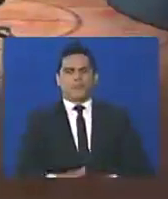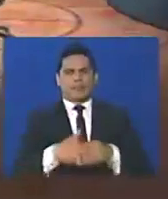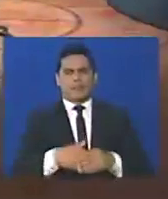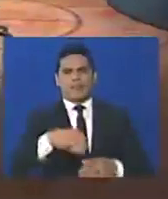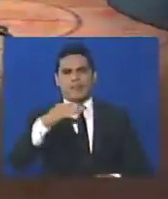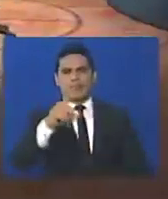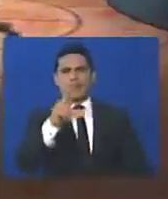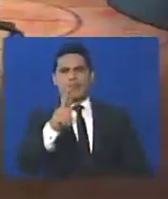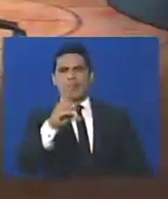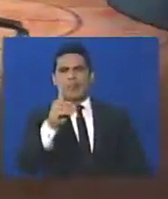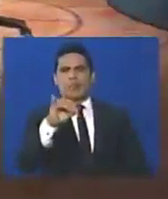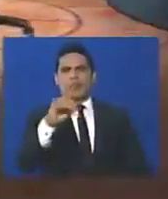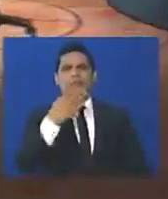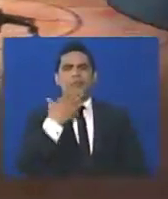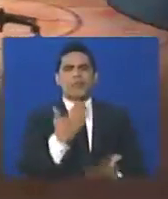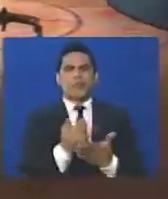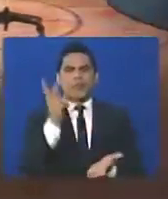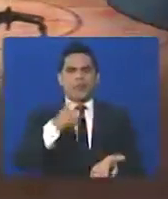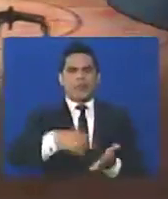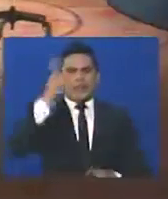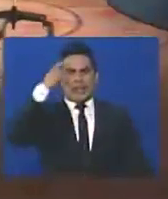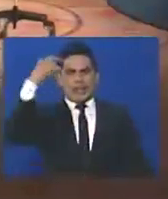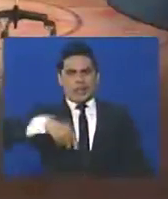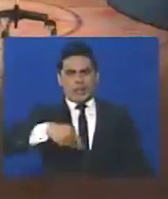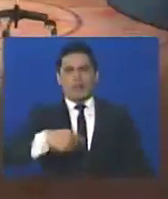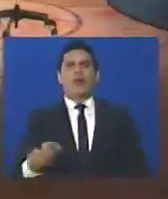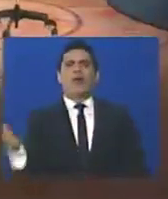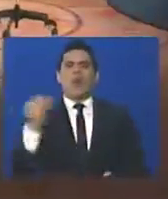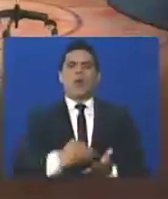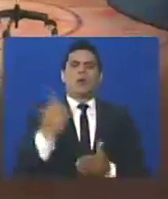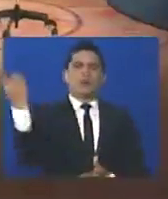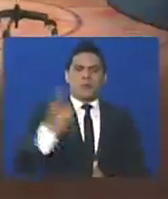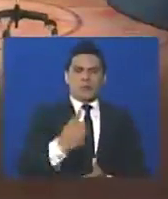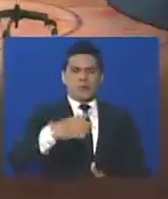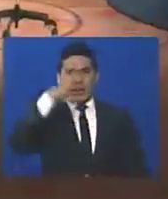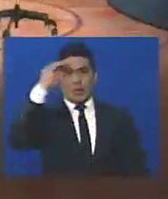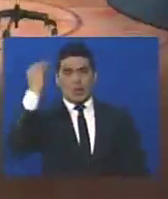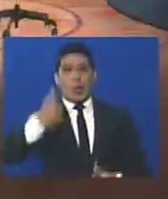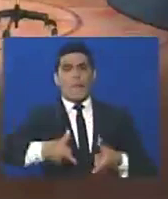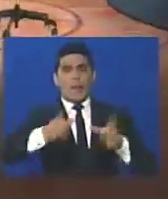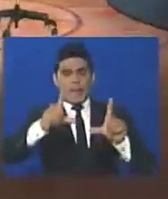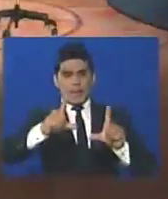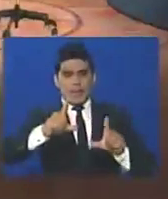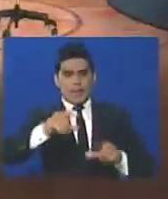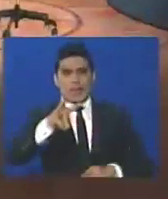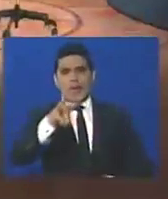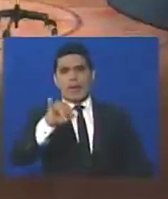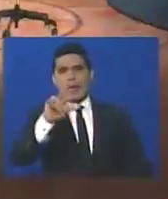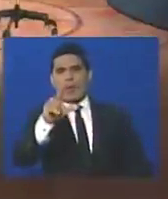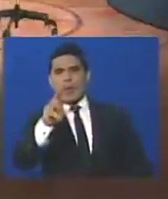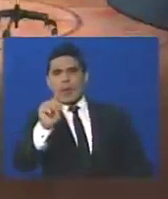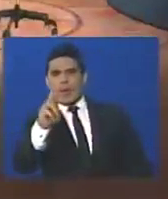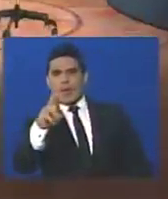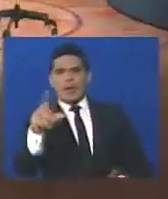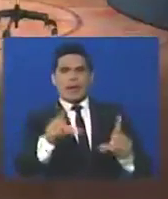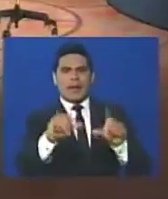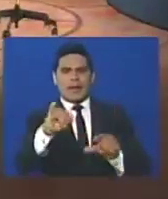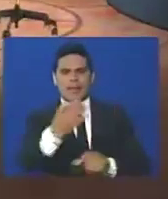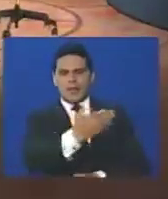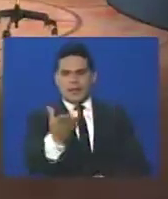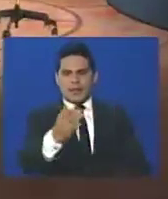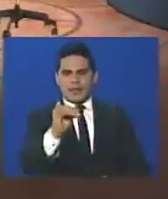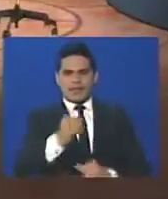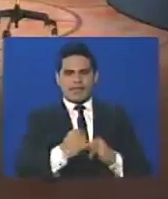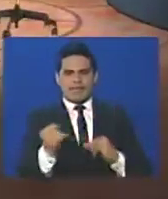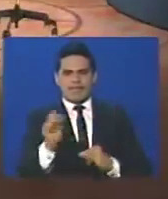Claudio Fermín, agradecido por tu presencia, en el día de hoy, vamos a regresar, cuando Dios así lo permite, yo soy Wilmer Rosas, través de Canalí, para